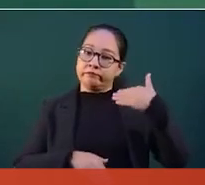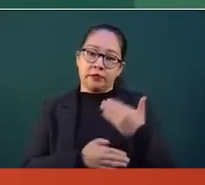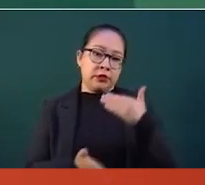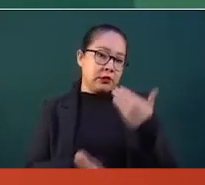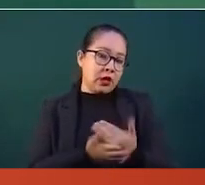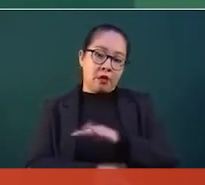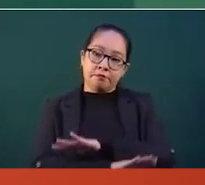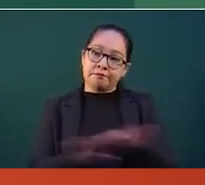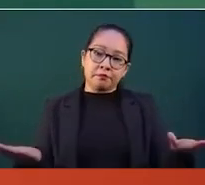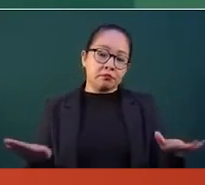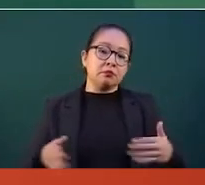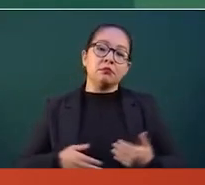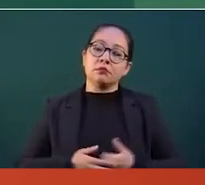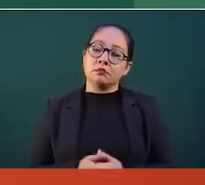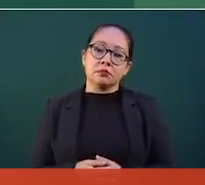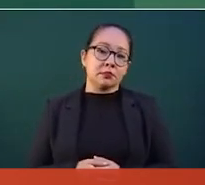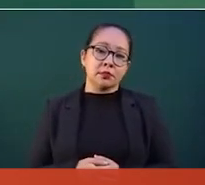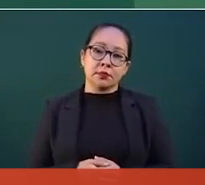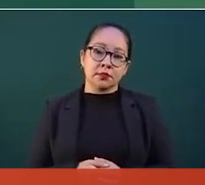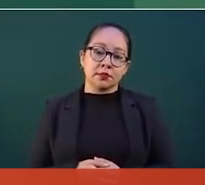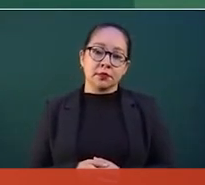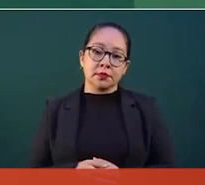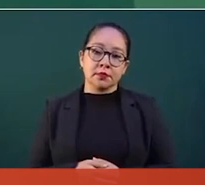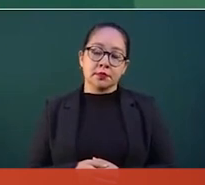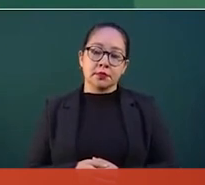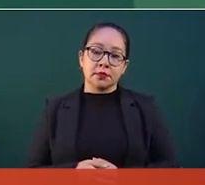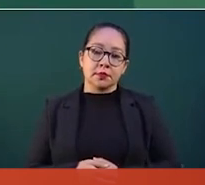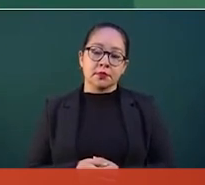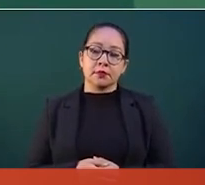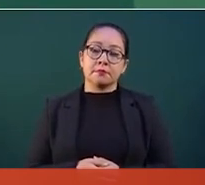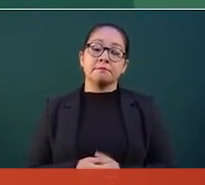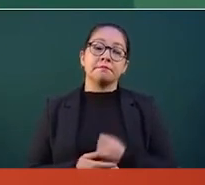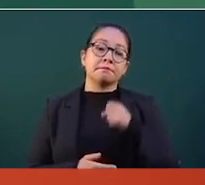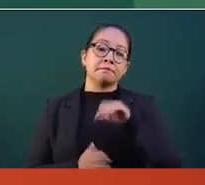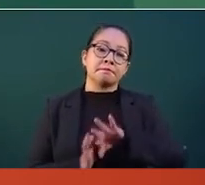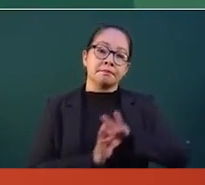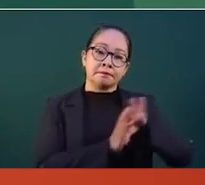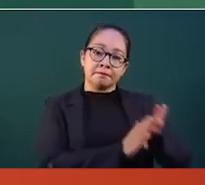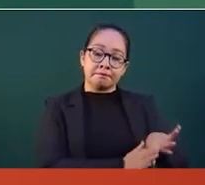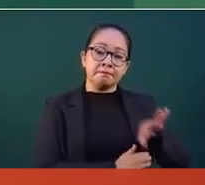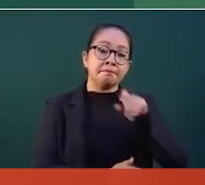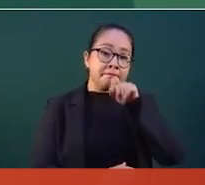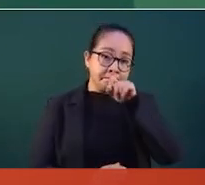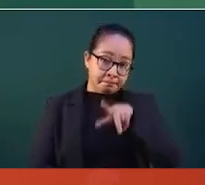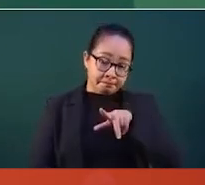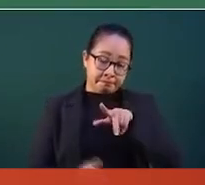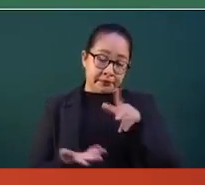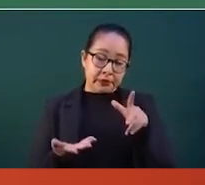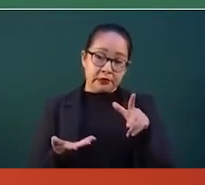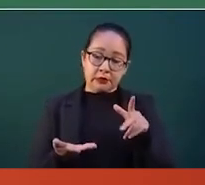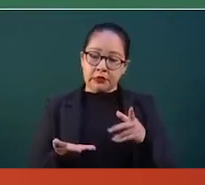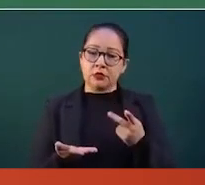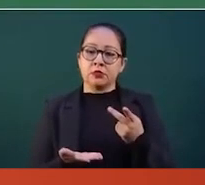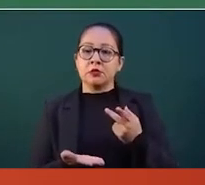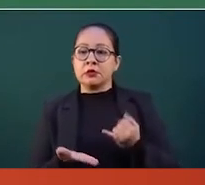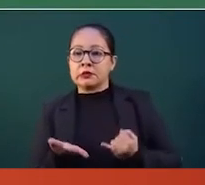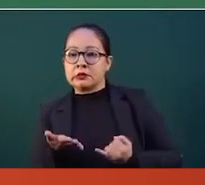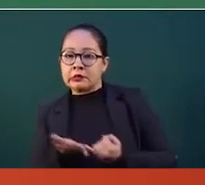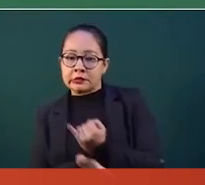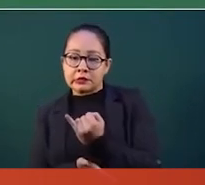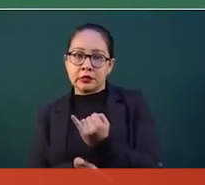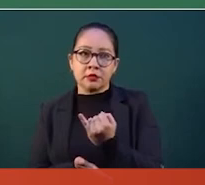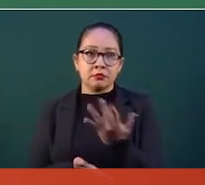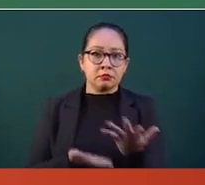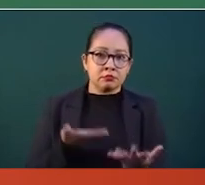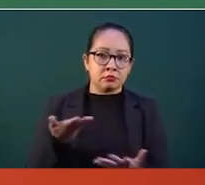También se tomó la decisión de no apostar a la guerra.